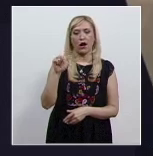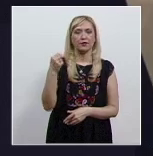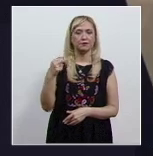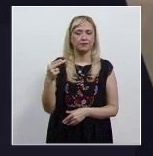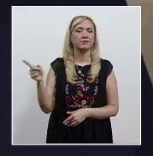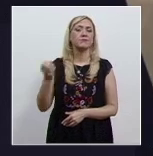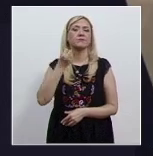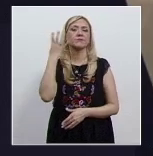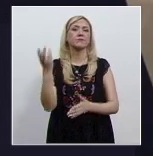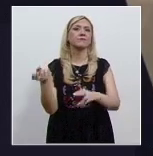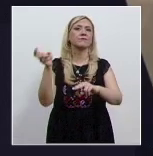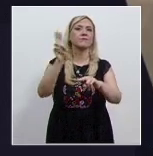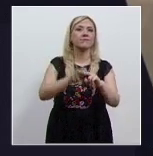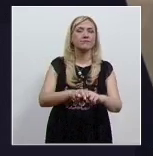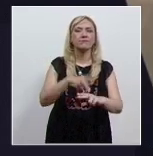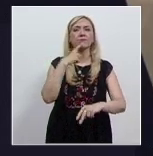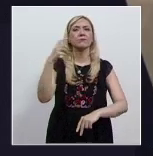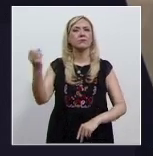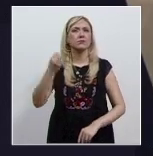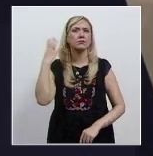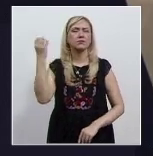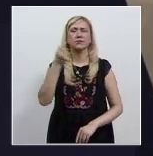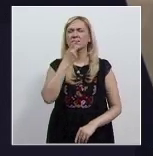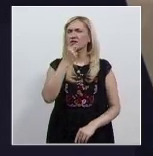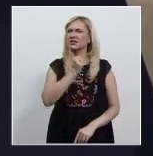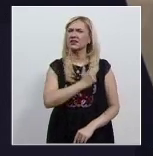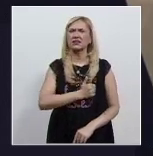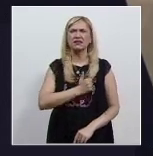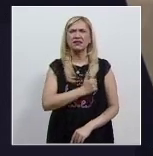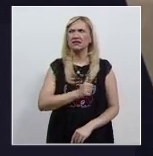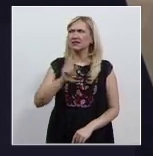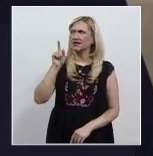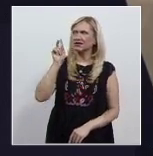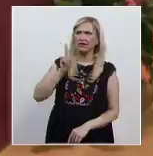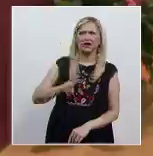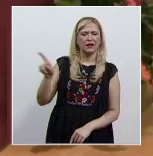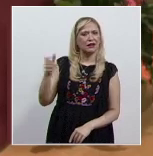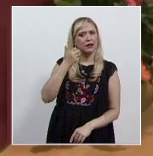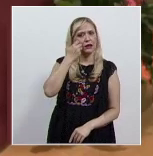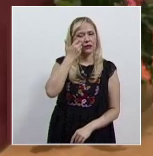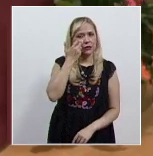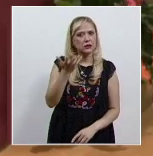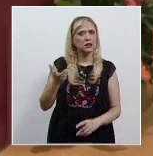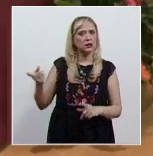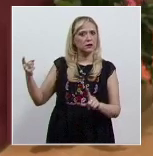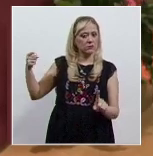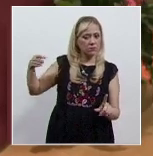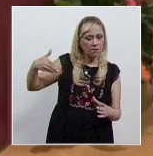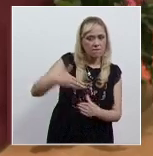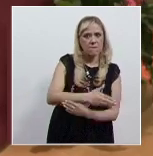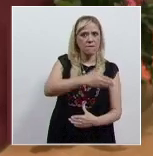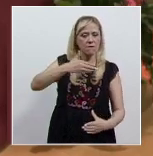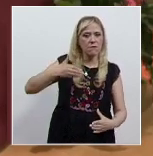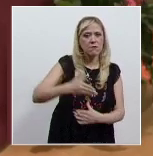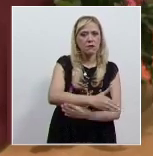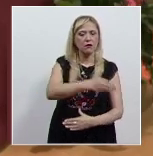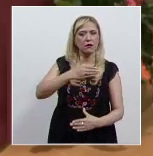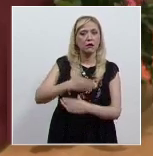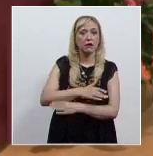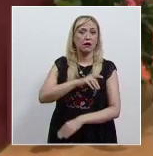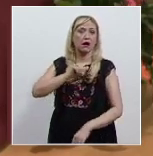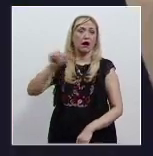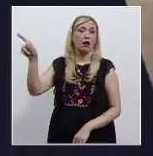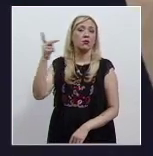en un foro, lamentó los intentos que buscaron erosionar el principio de independencia judicial desde la estigmatización por parte del poder